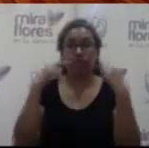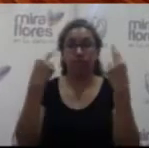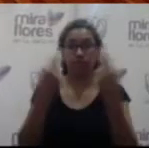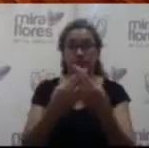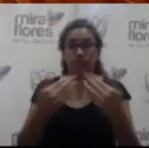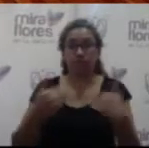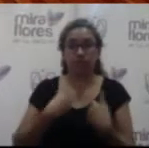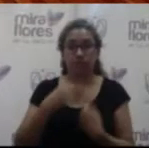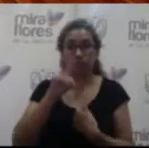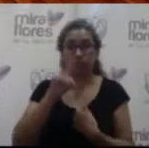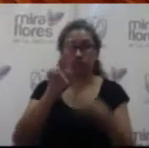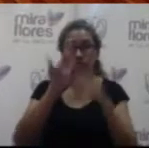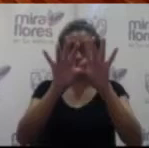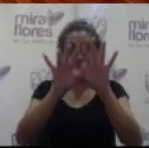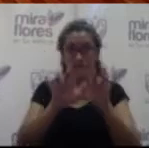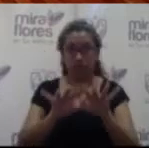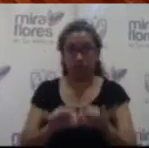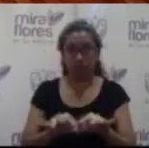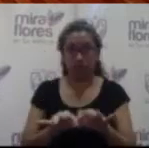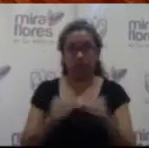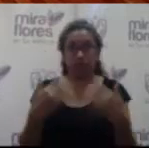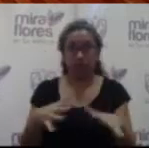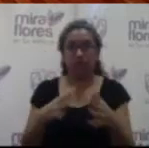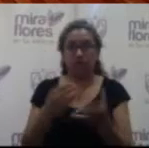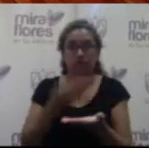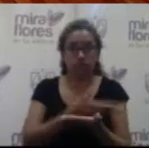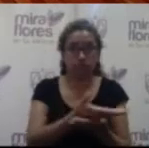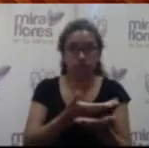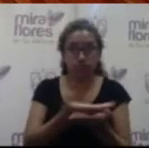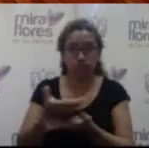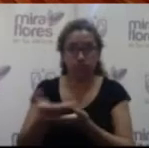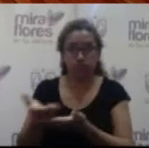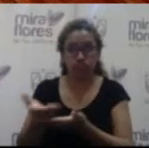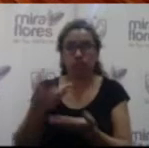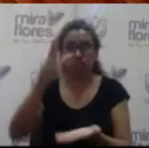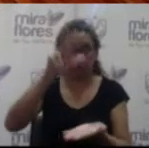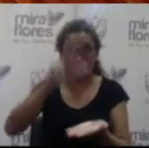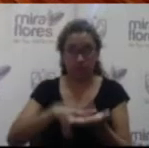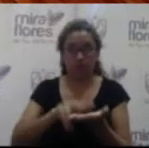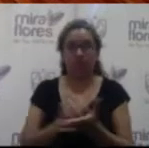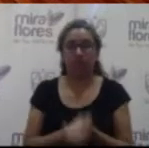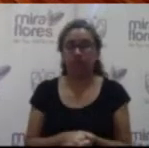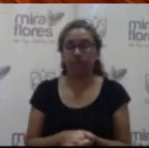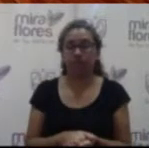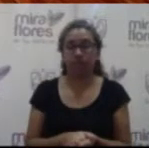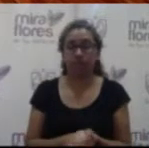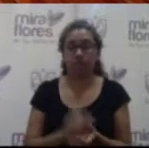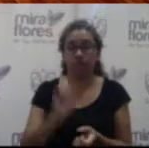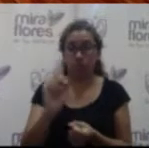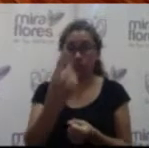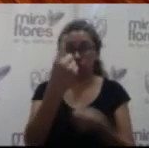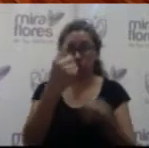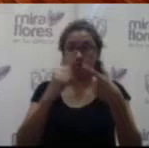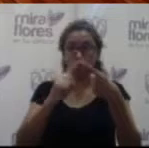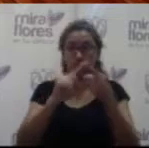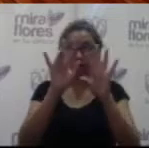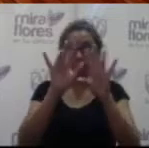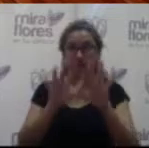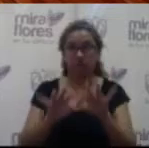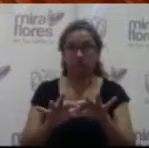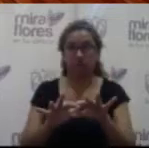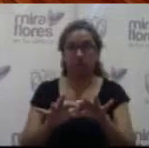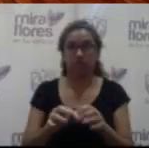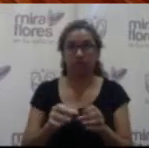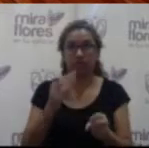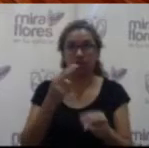y tenemos dos actas que han sido debidamente distribuidas para ser aprobadas. Una primera acta es